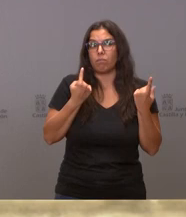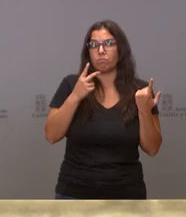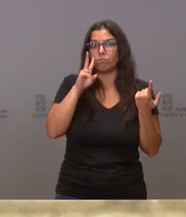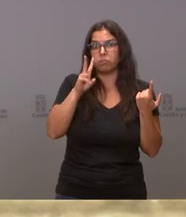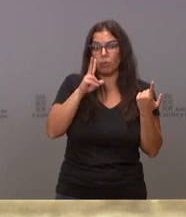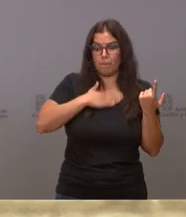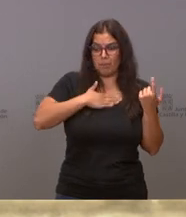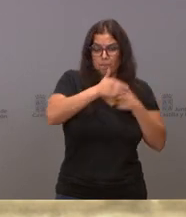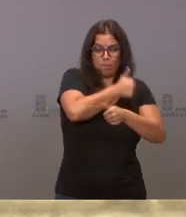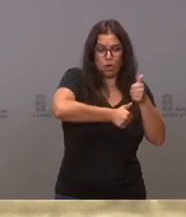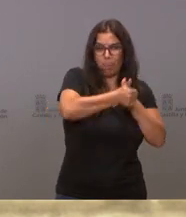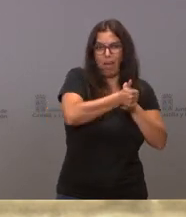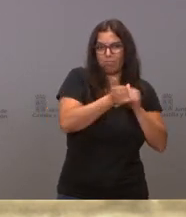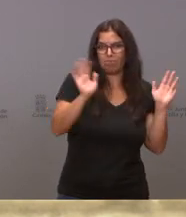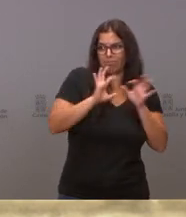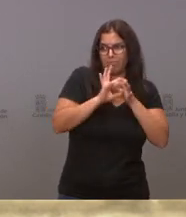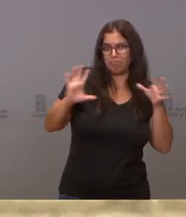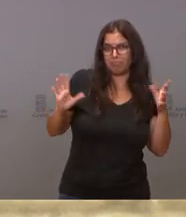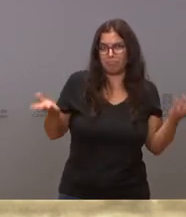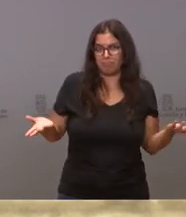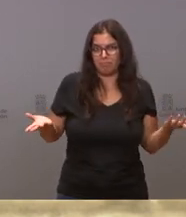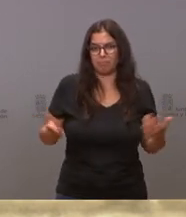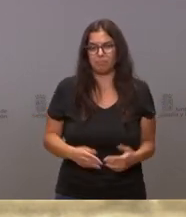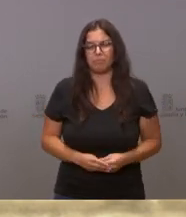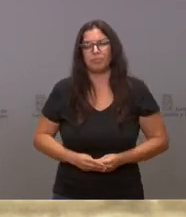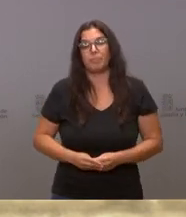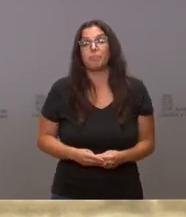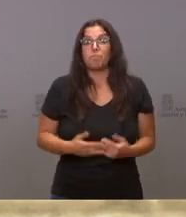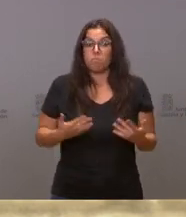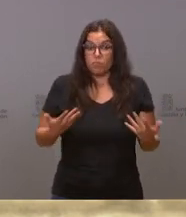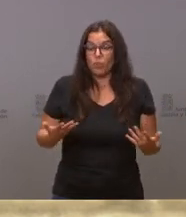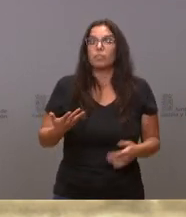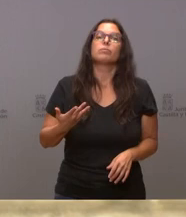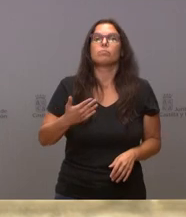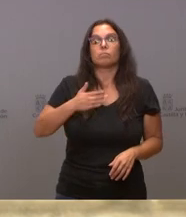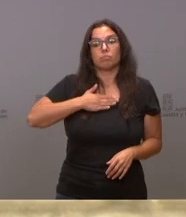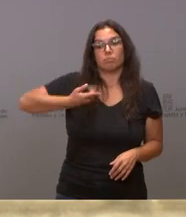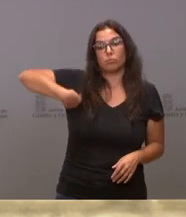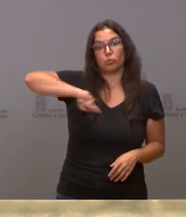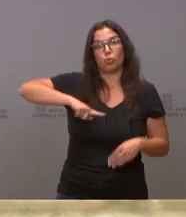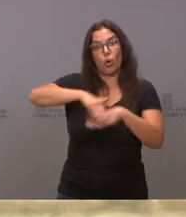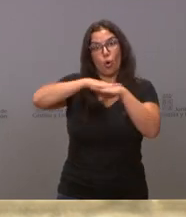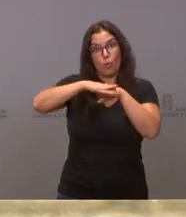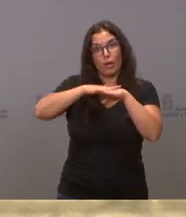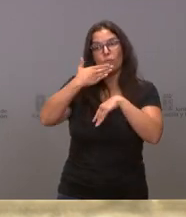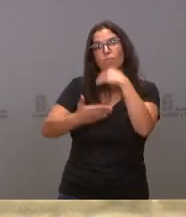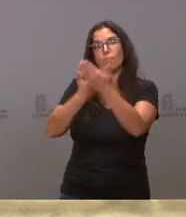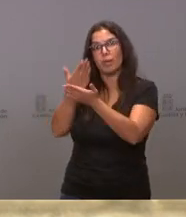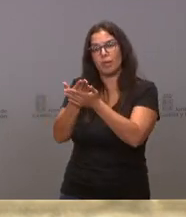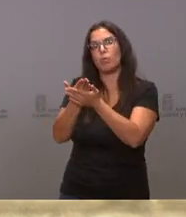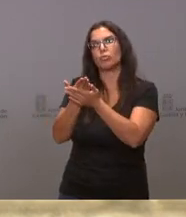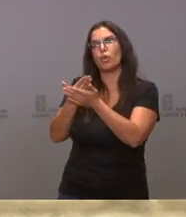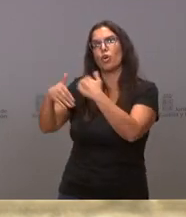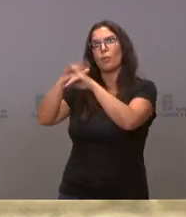que en estos momentos tenemos en Castilla y León. Por eso, desde mi Gobierno pedimos participar en la